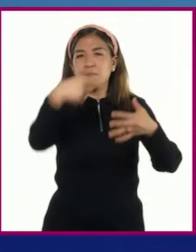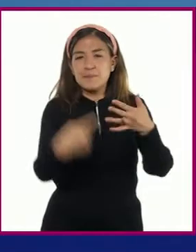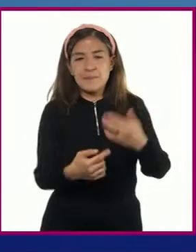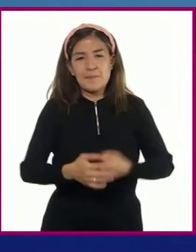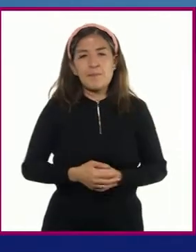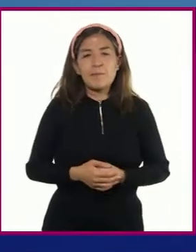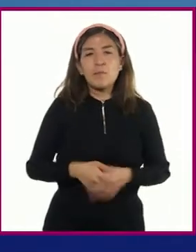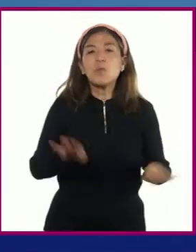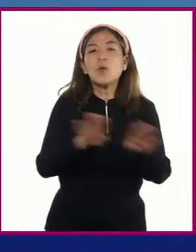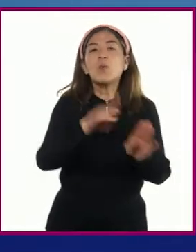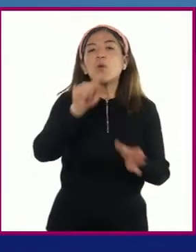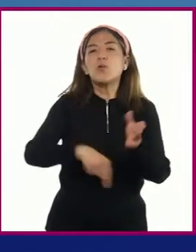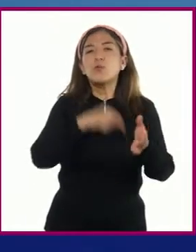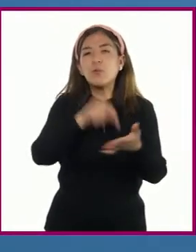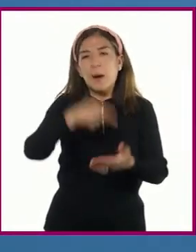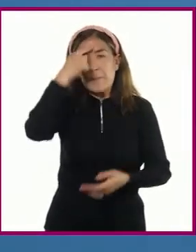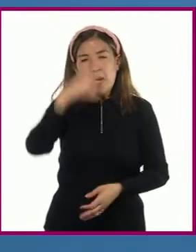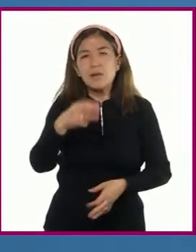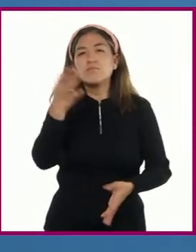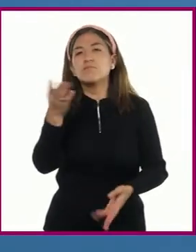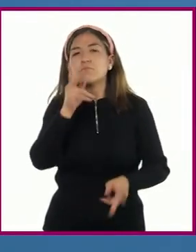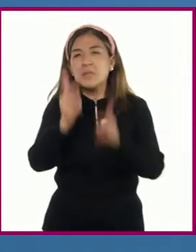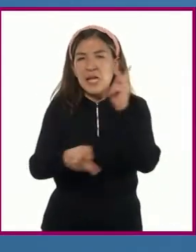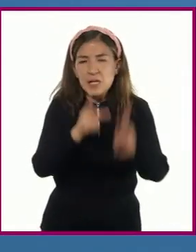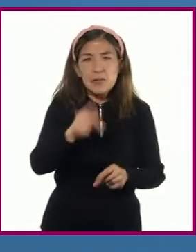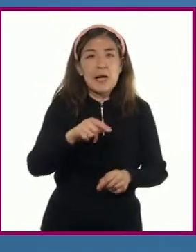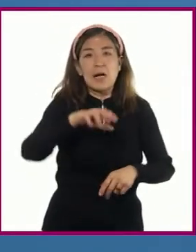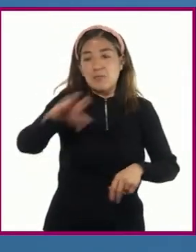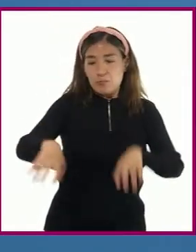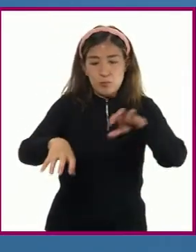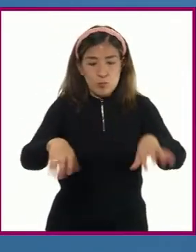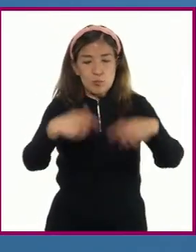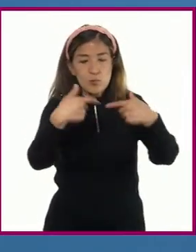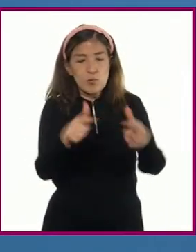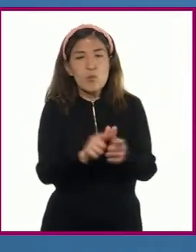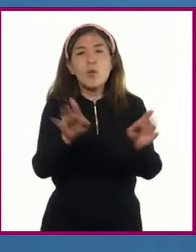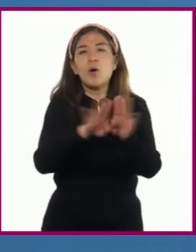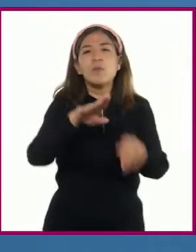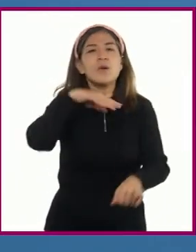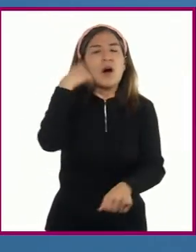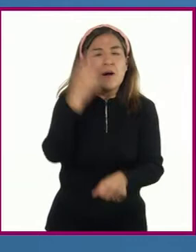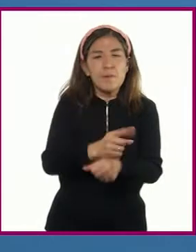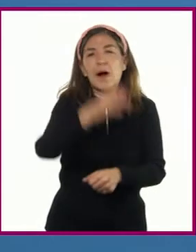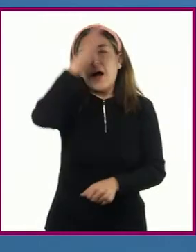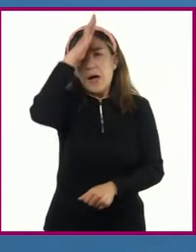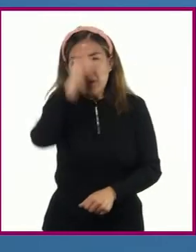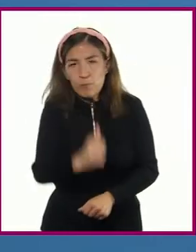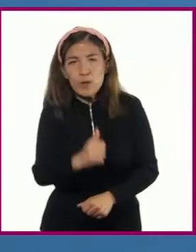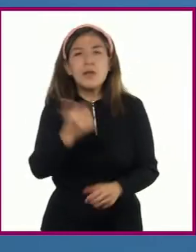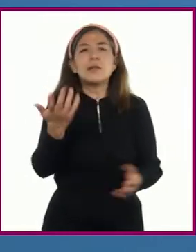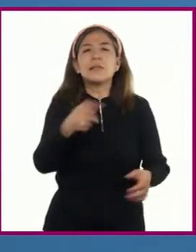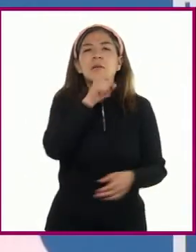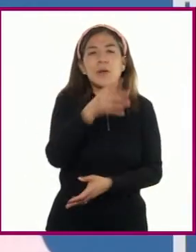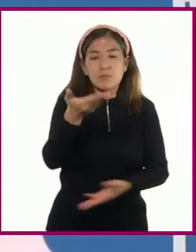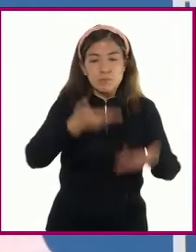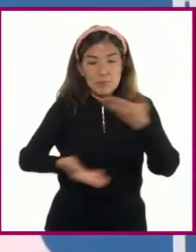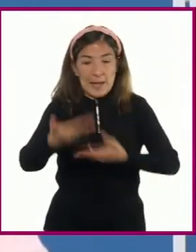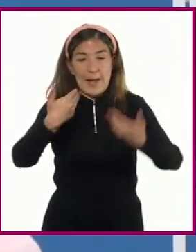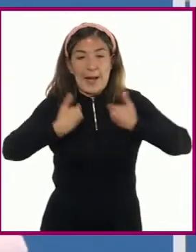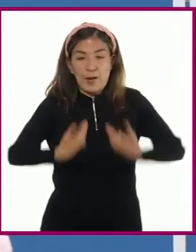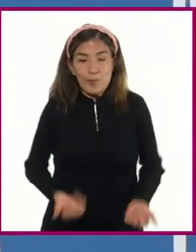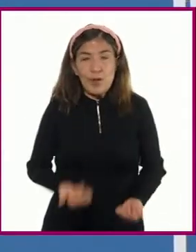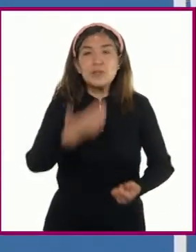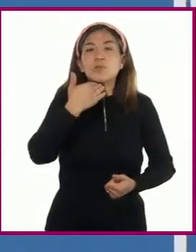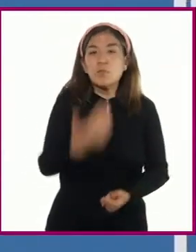la elección de un lugar neutral, la voluntad de ambas partes para llegar a acuerdos, un clima de confianza y de entendimiento mutuo,